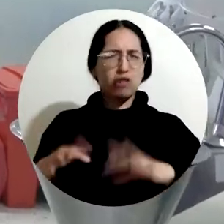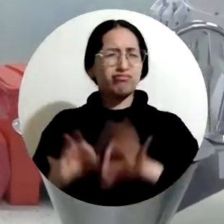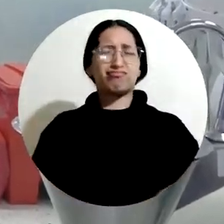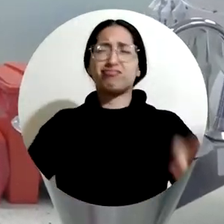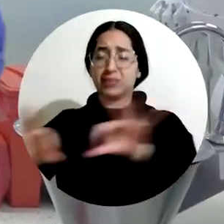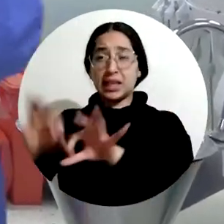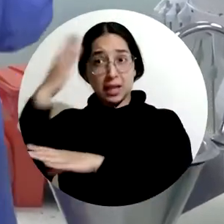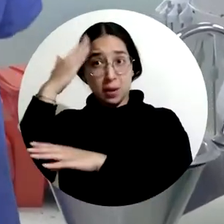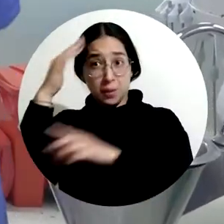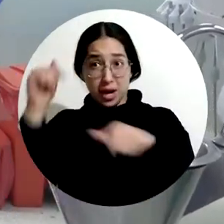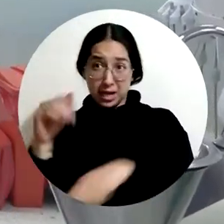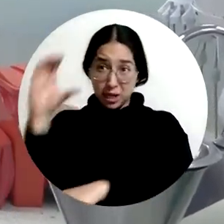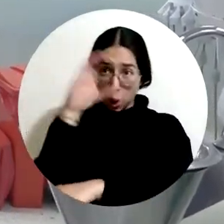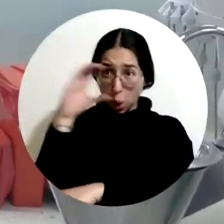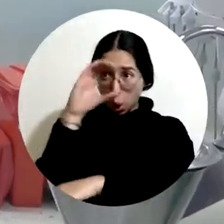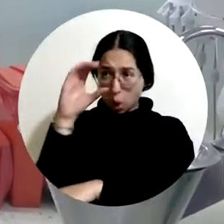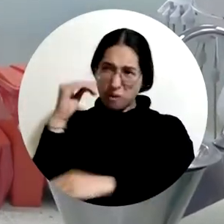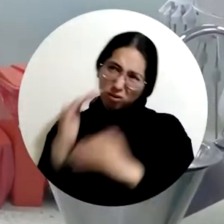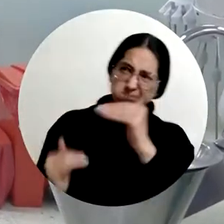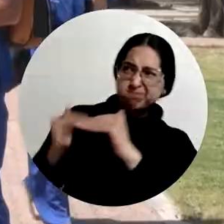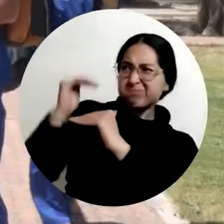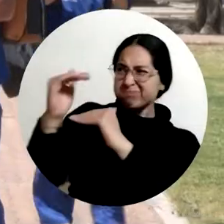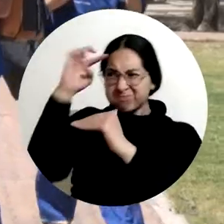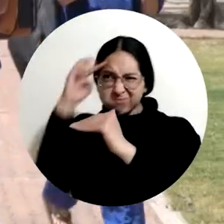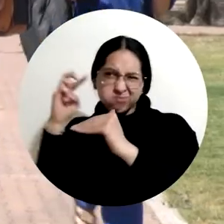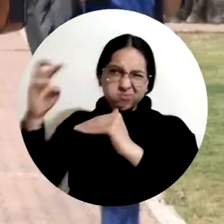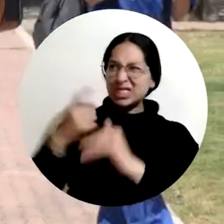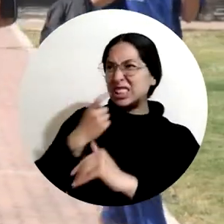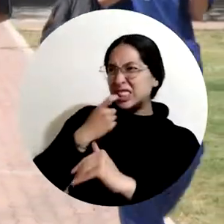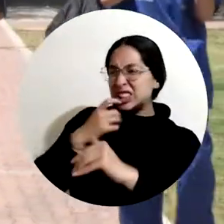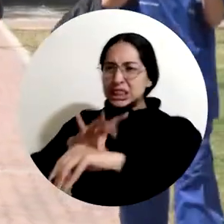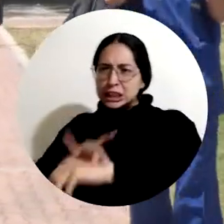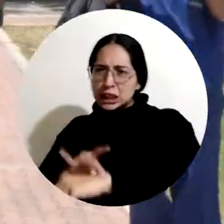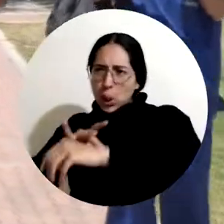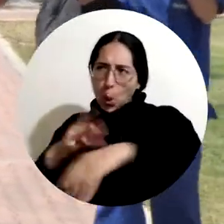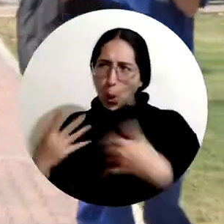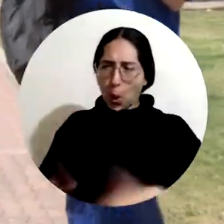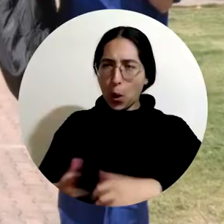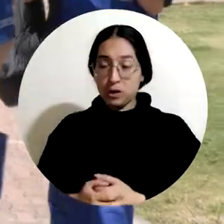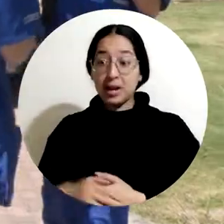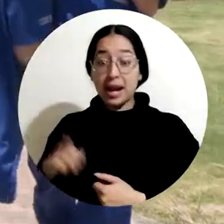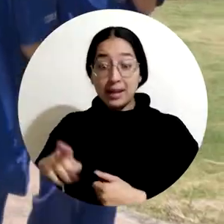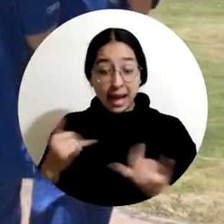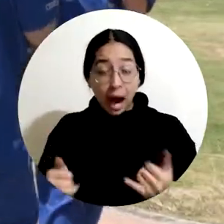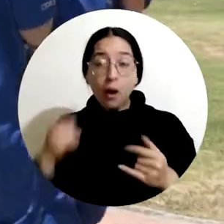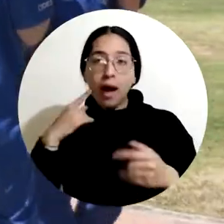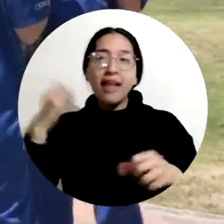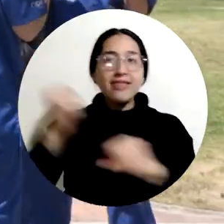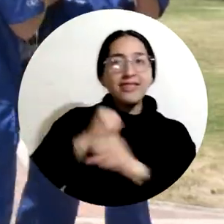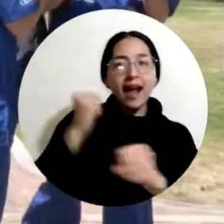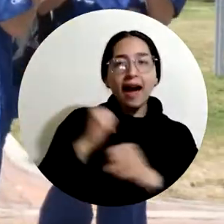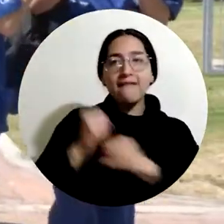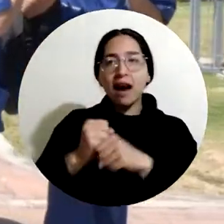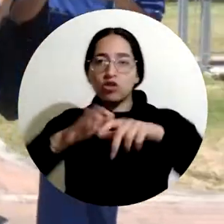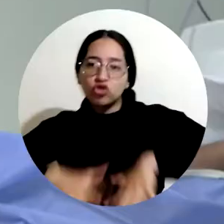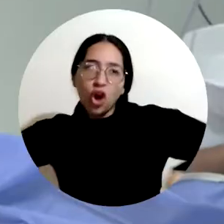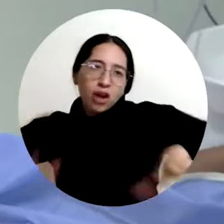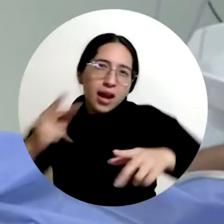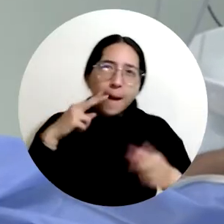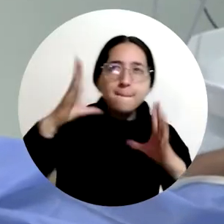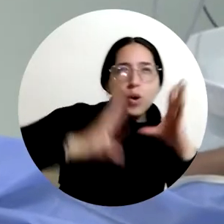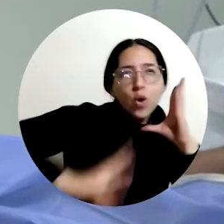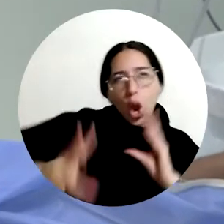porque Colombia tiene un nivel de odontología muy alto. Los odontólogos han realizado trabajo de campo en diferentes países y